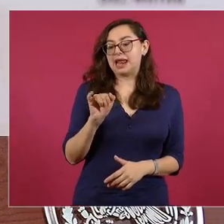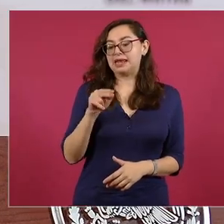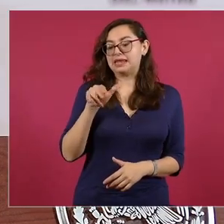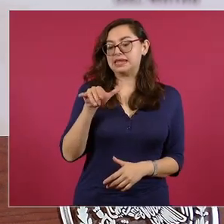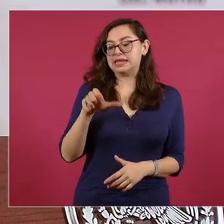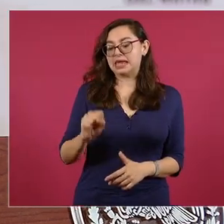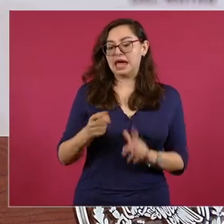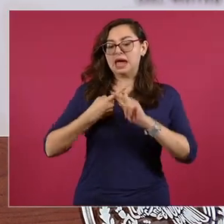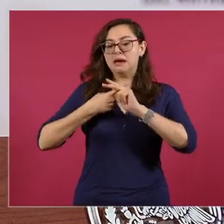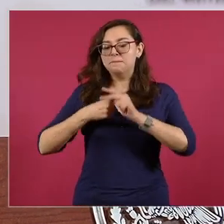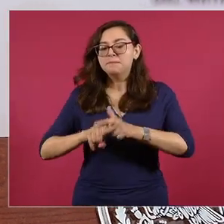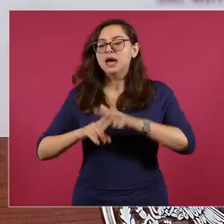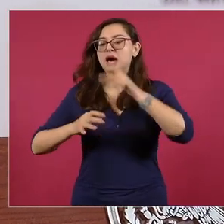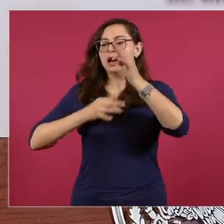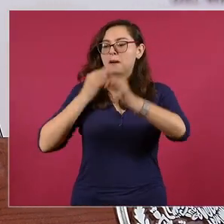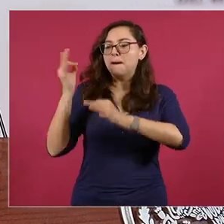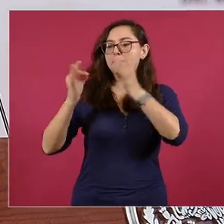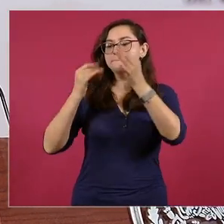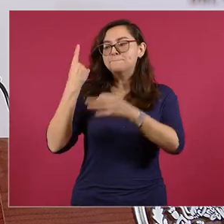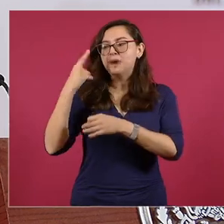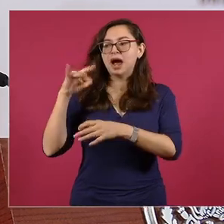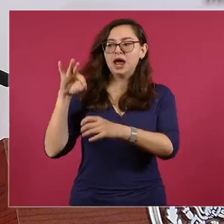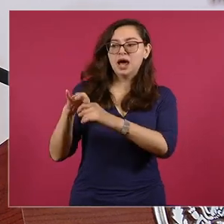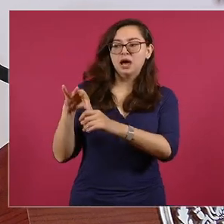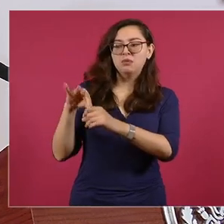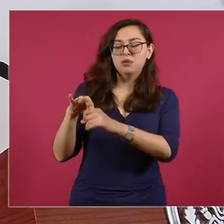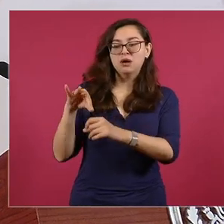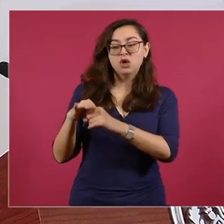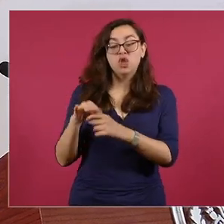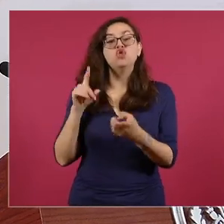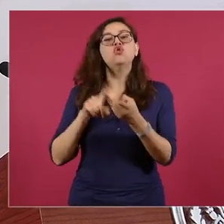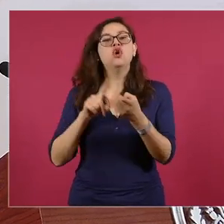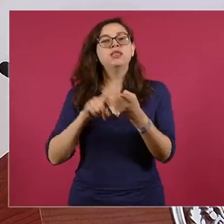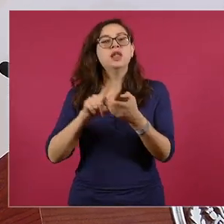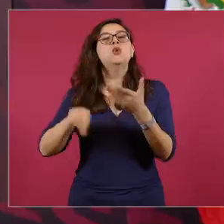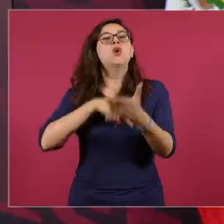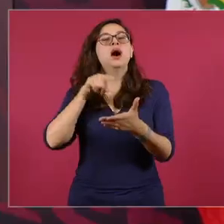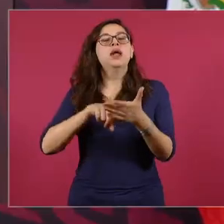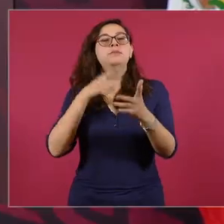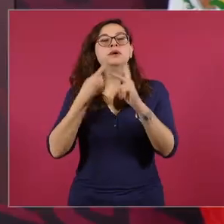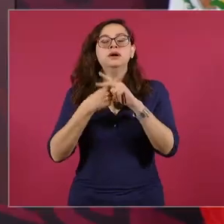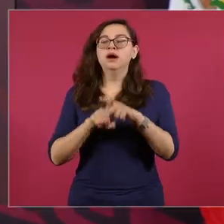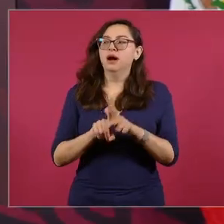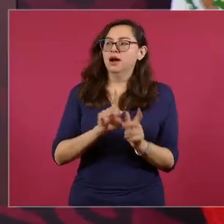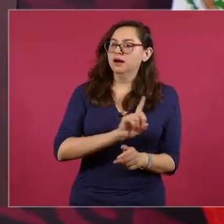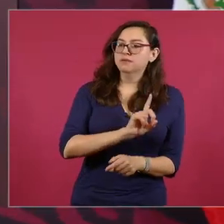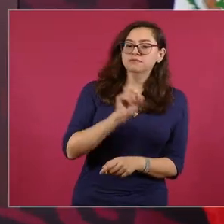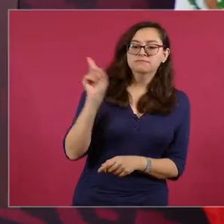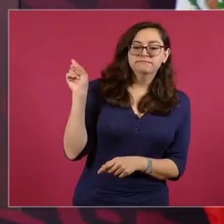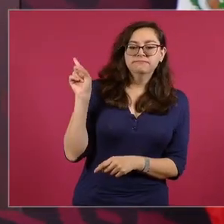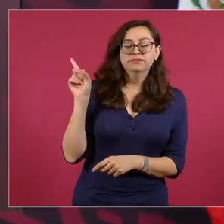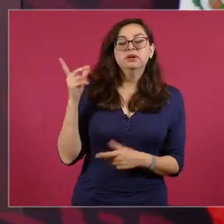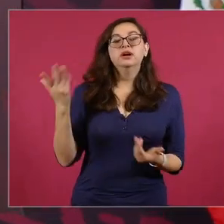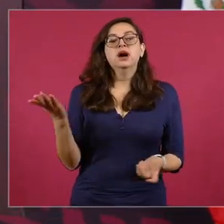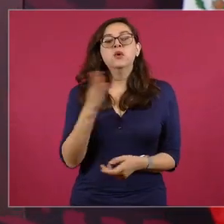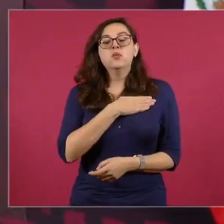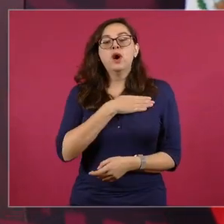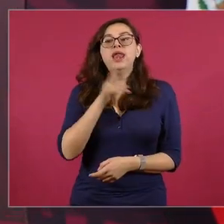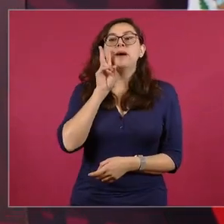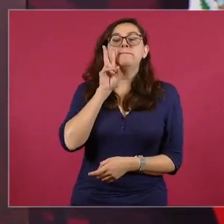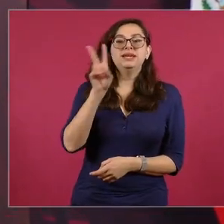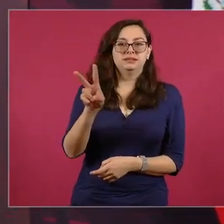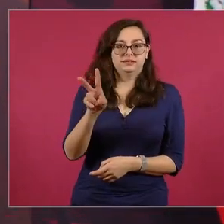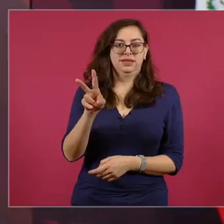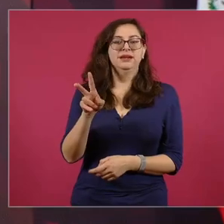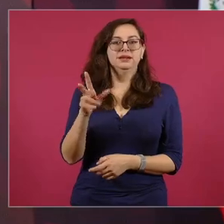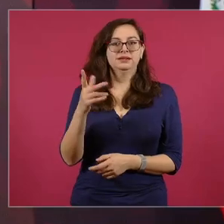Buenavista, en la estación de ferrocarril de Buenavista. Todavía no habían privatizado los ferrocarriles,